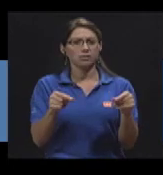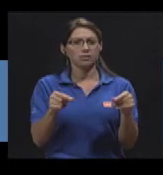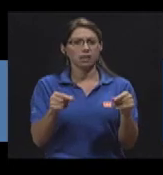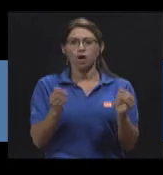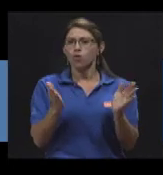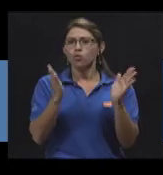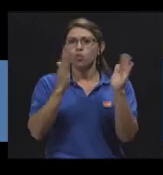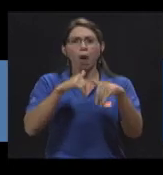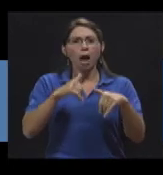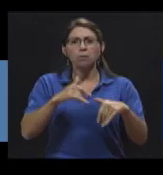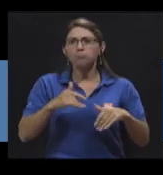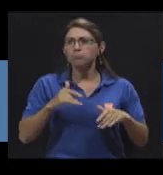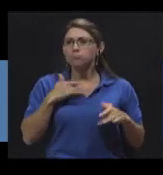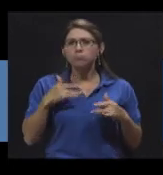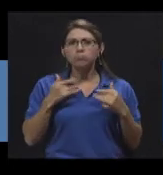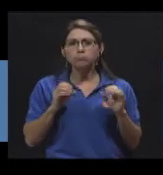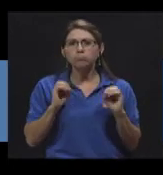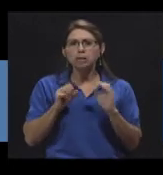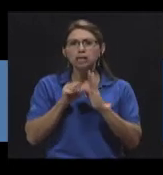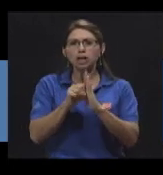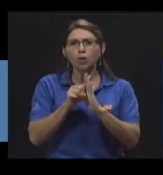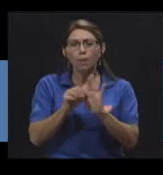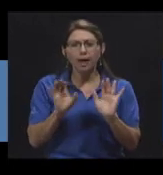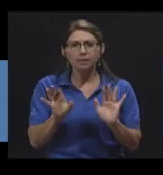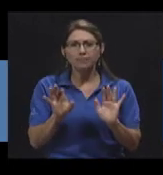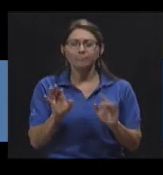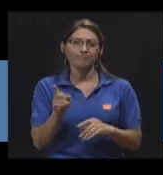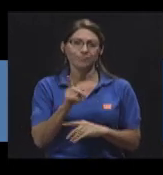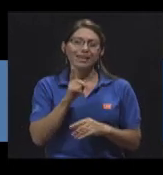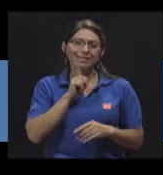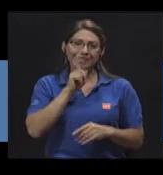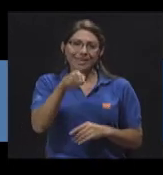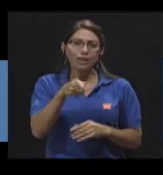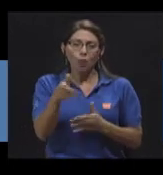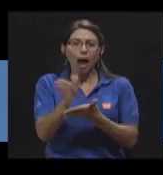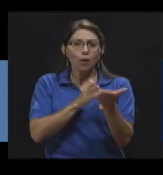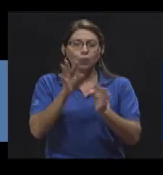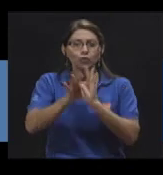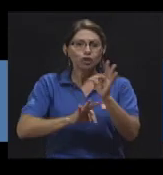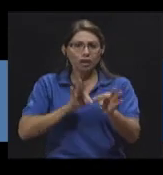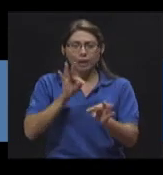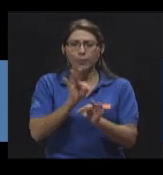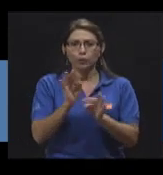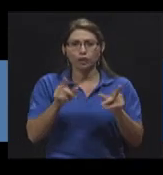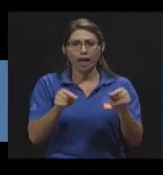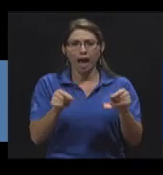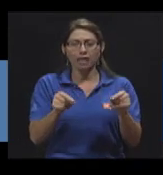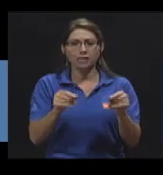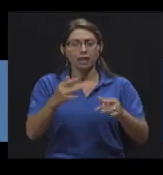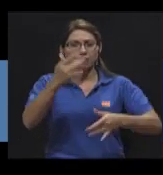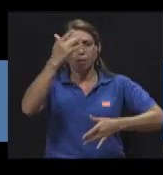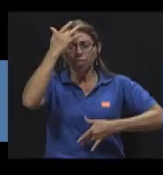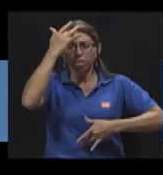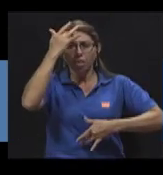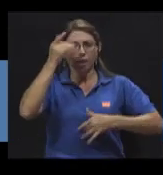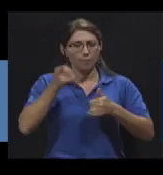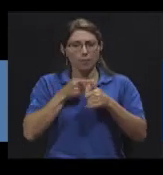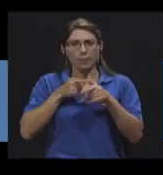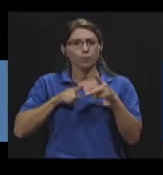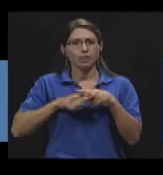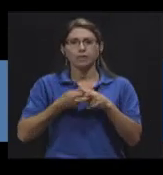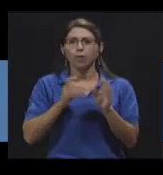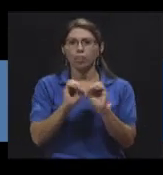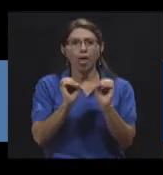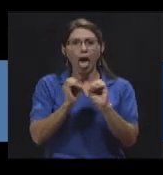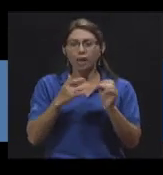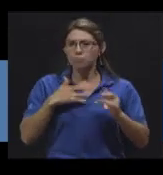verdad es que sí es cierto que muchas tipologías de cáncer no presentan sintomatología al principio Sin embargo